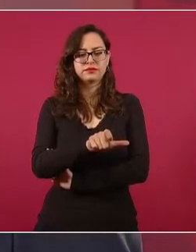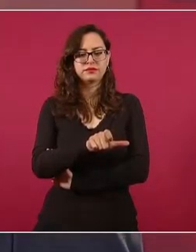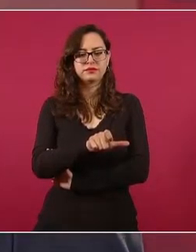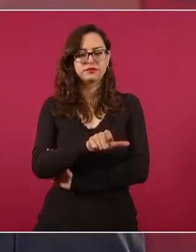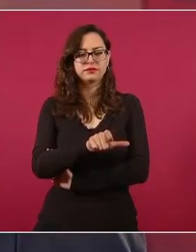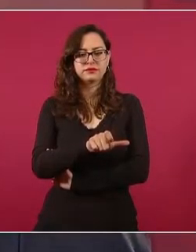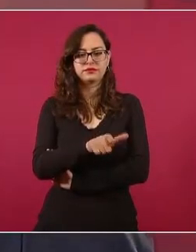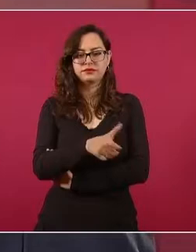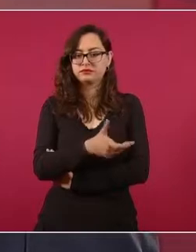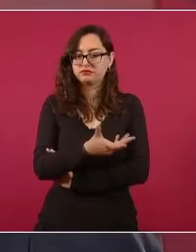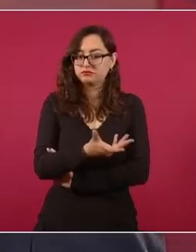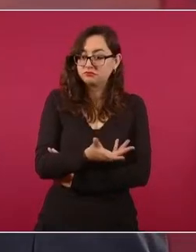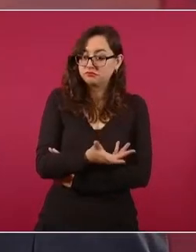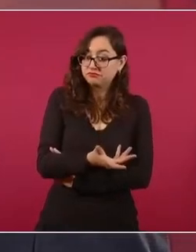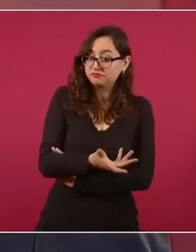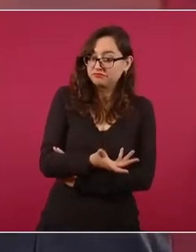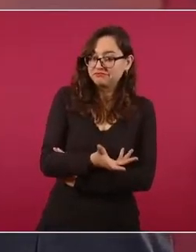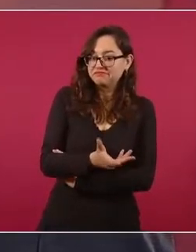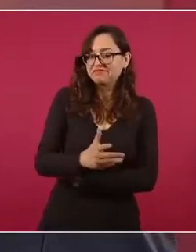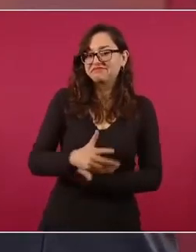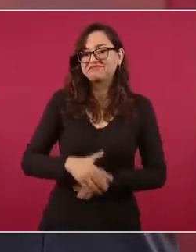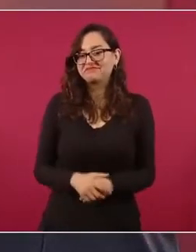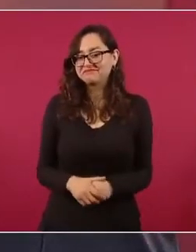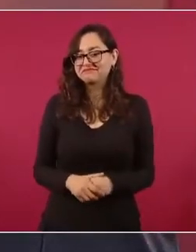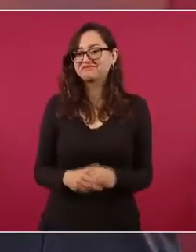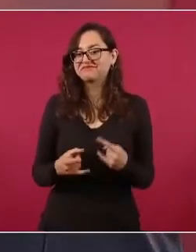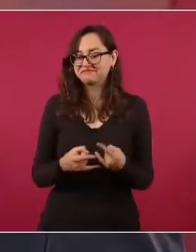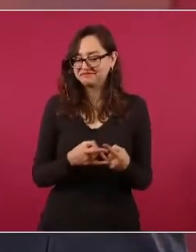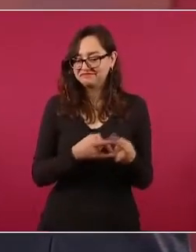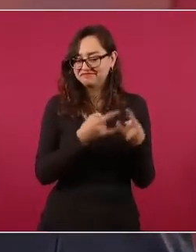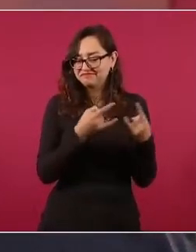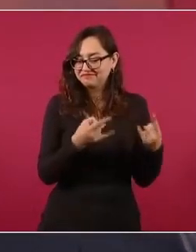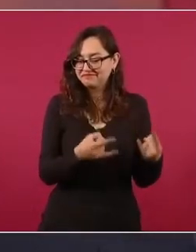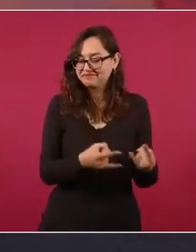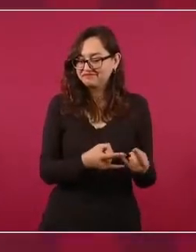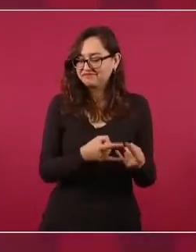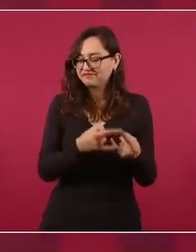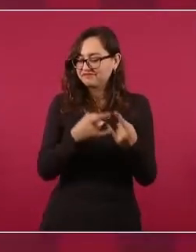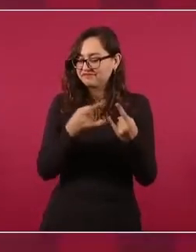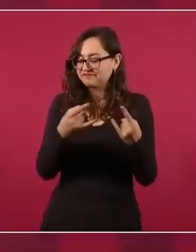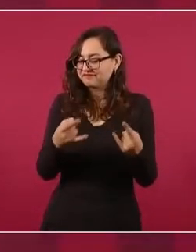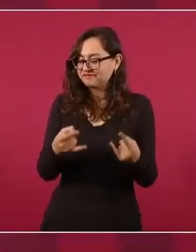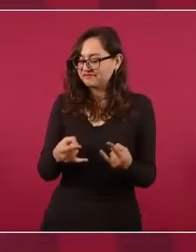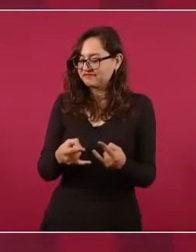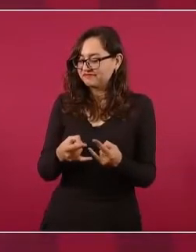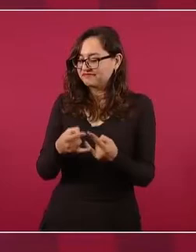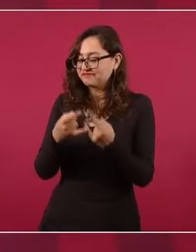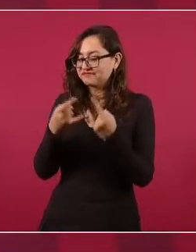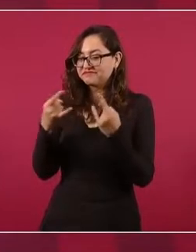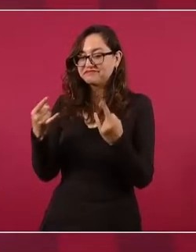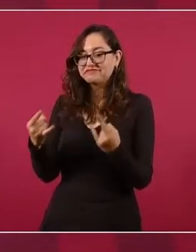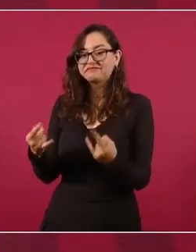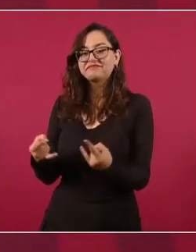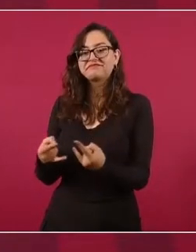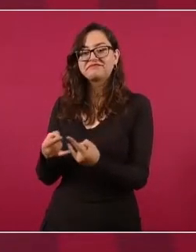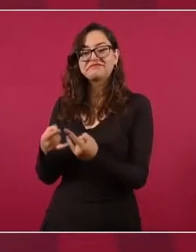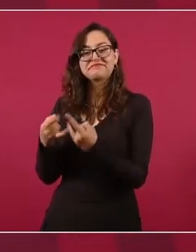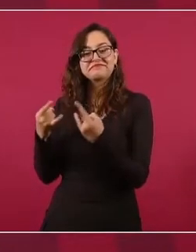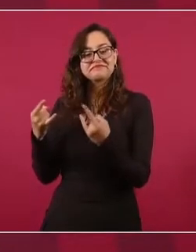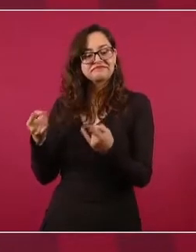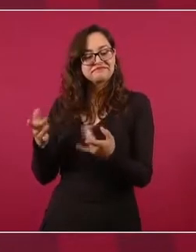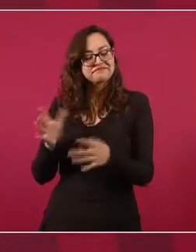No, si han pasado cosas. Entonces, regresando a la elección